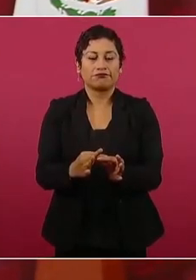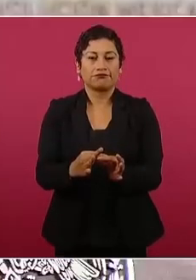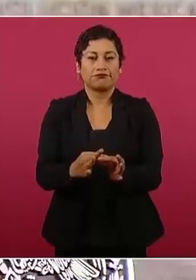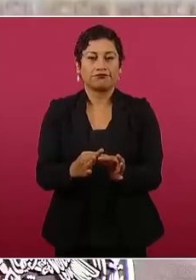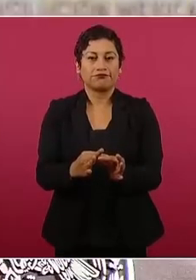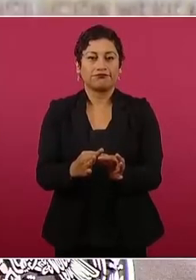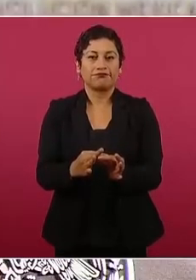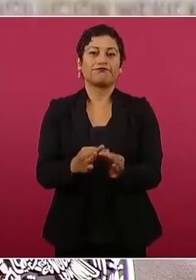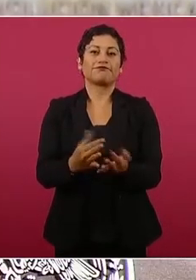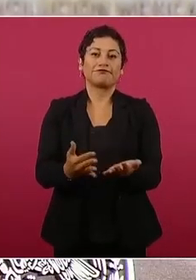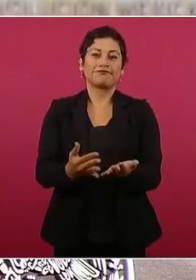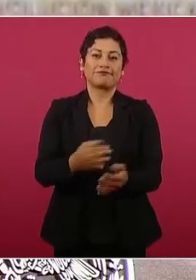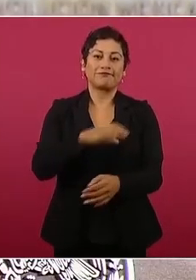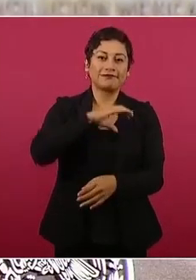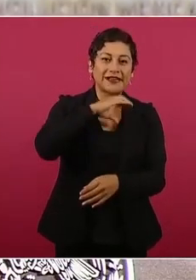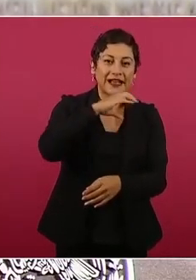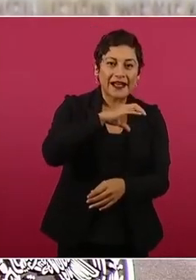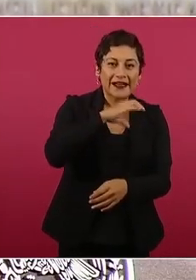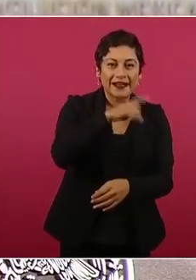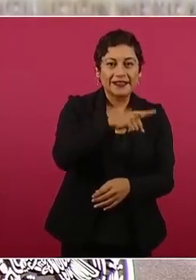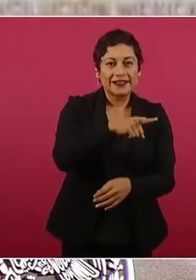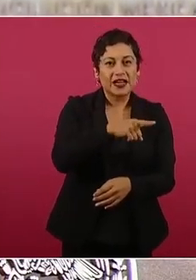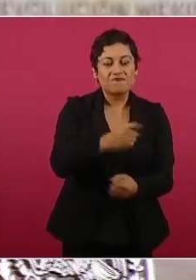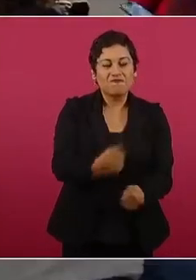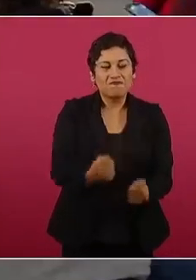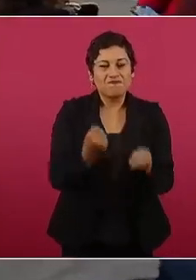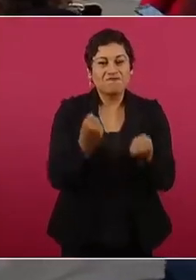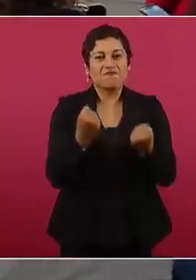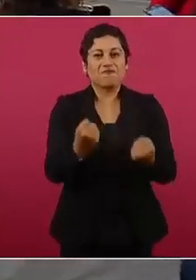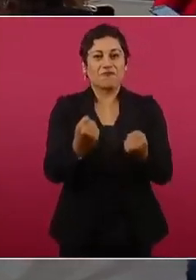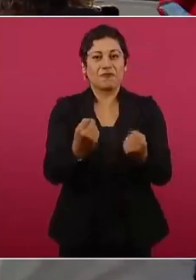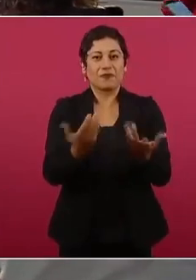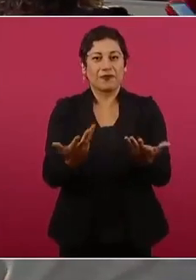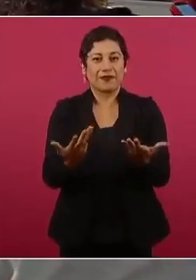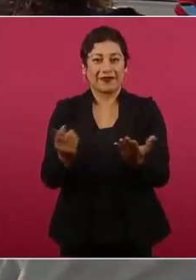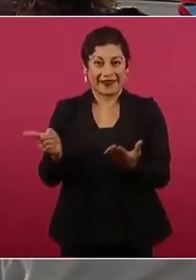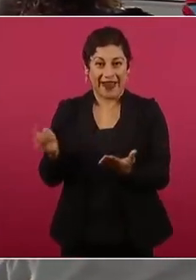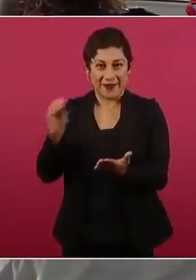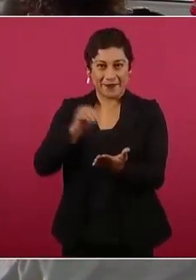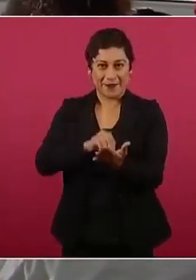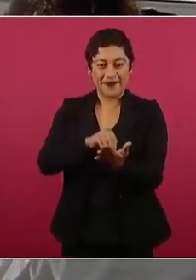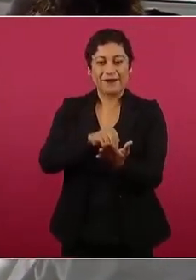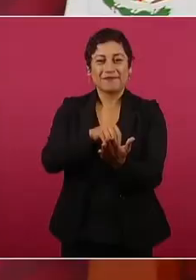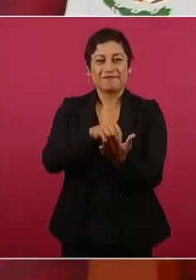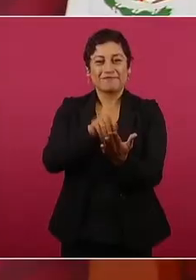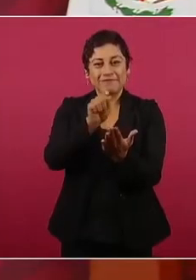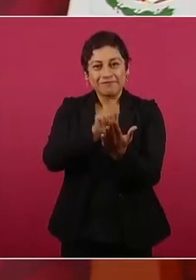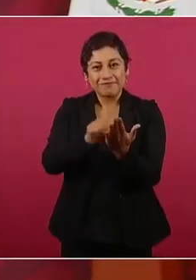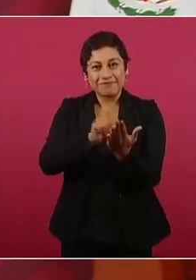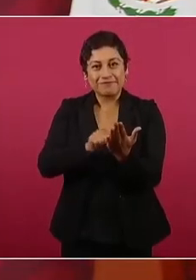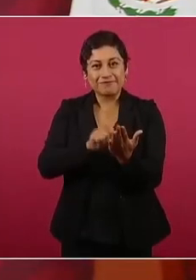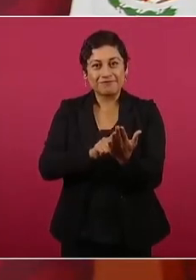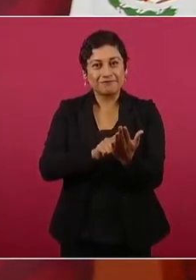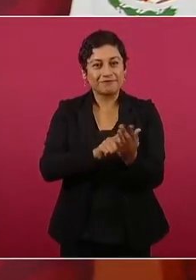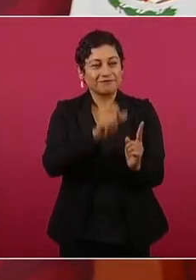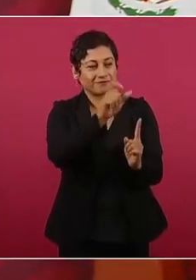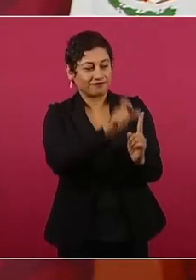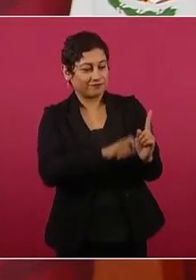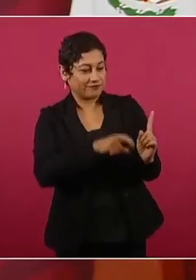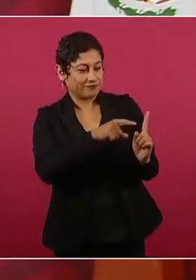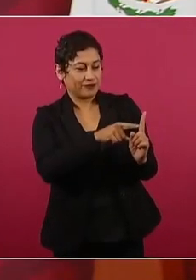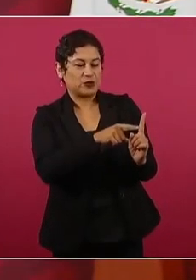don Venustiano y le pone este hombre es un tirano.